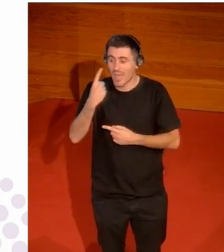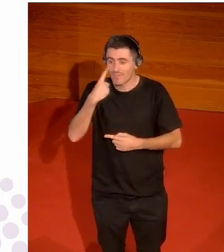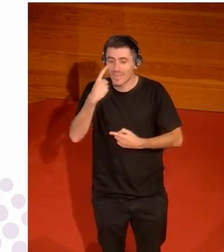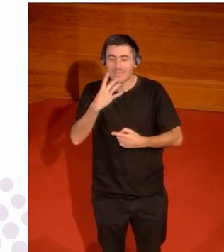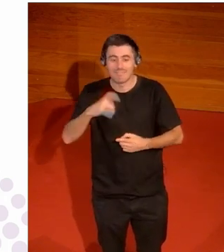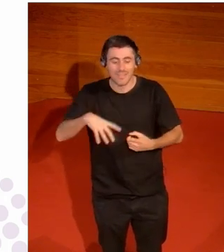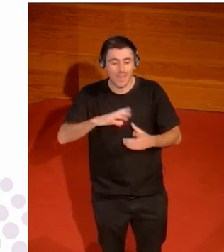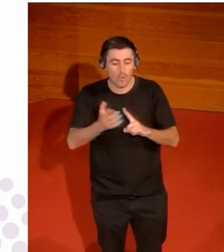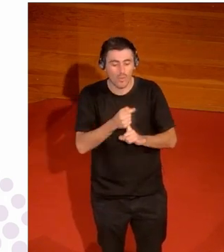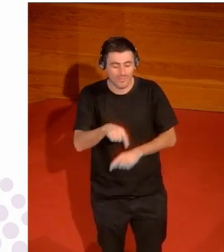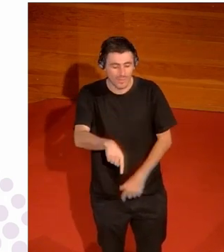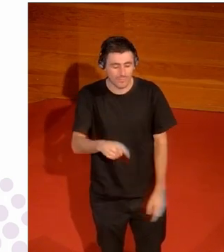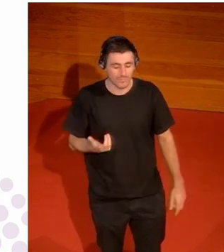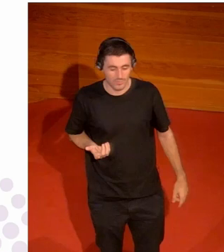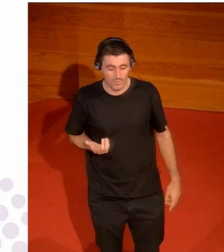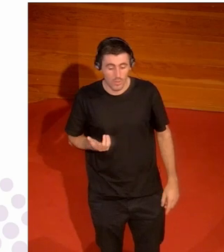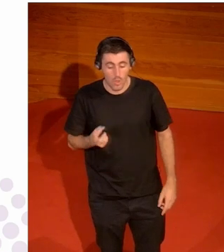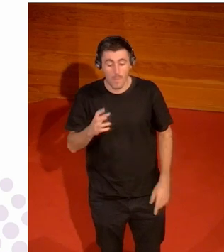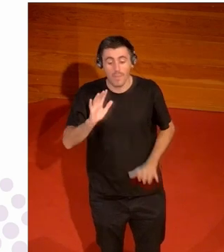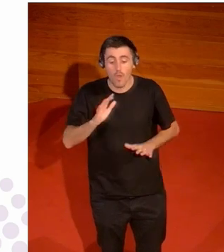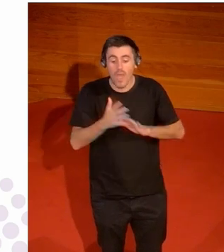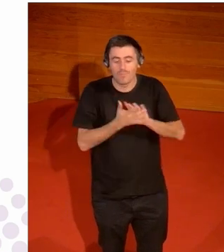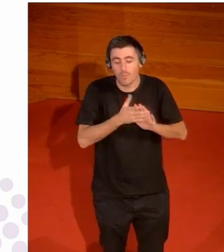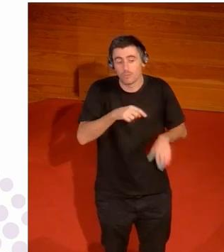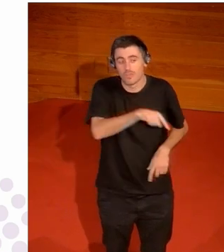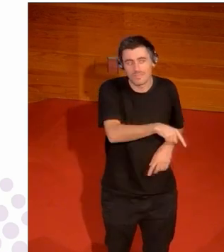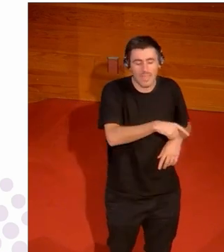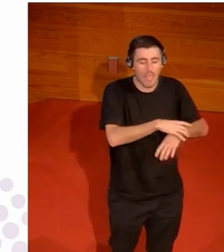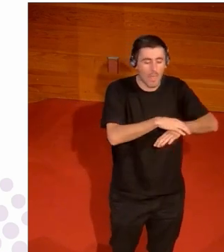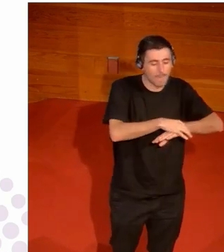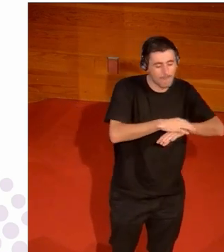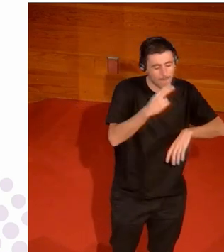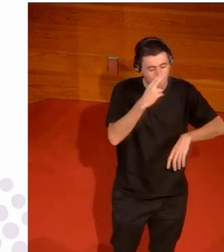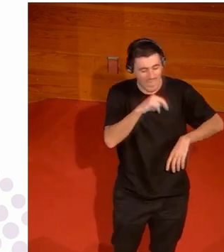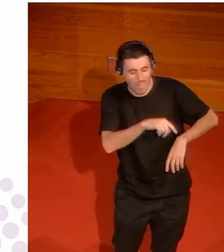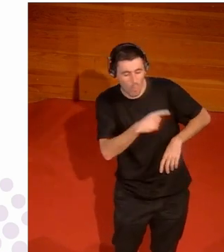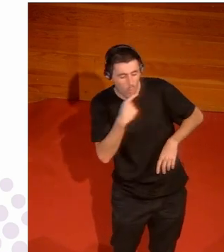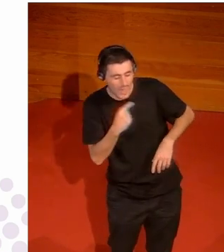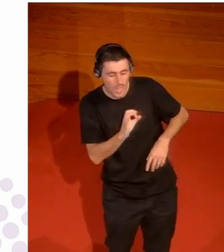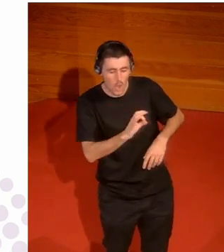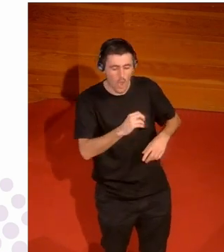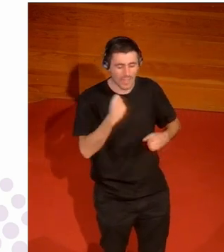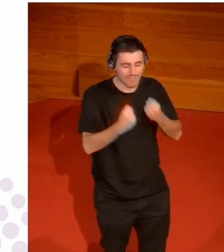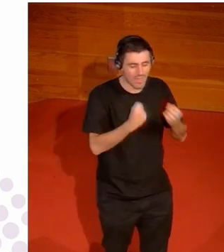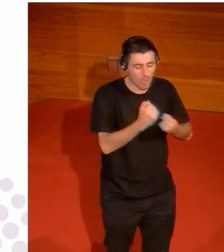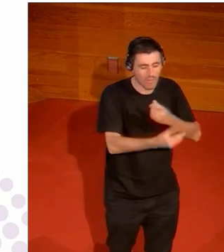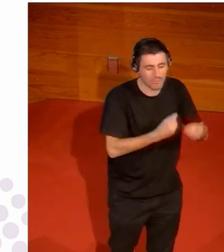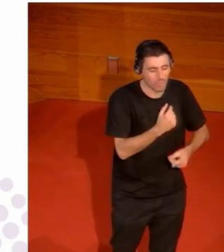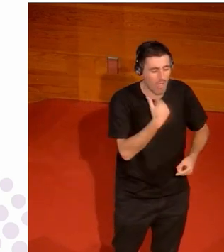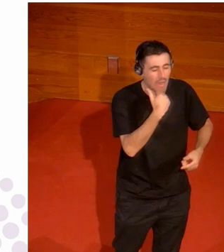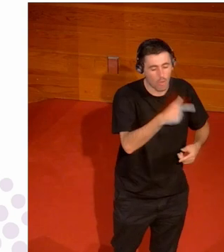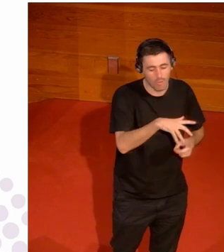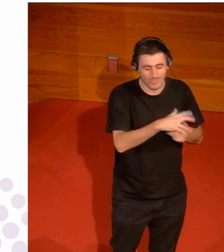hablando de si este le duele el pie de si el otro no sé cuántos de que si fulanito llegó tarde que si un entrenador ha hecho no sé qué y luego los programas de la noche también